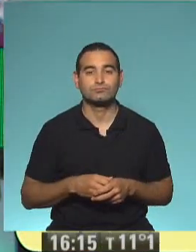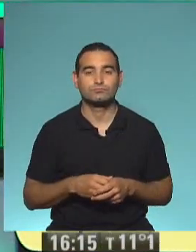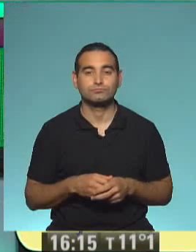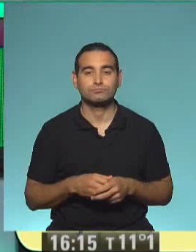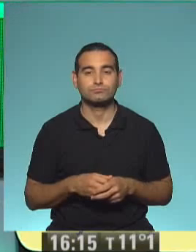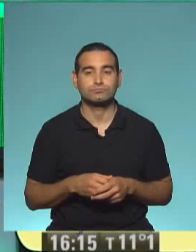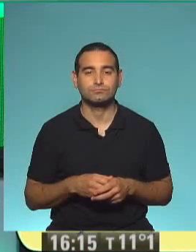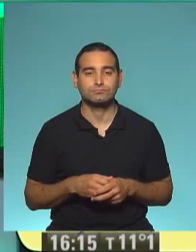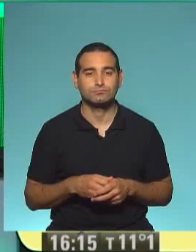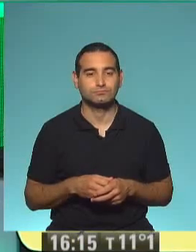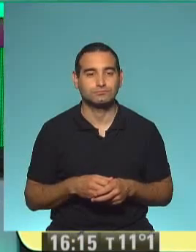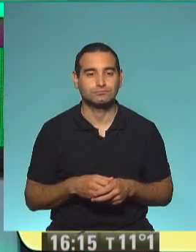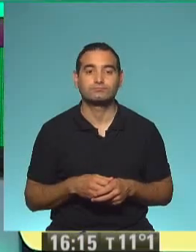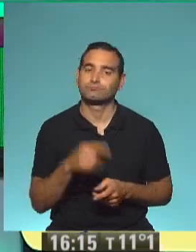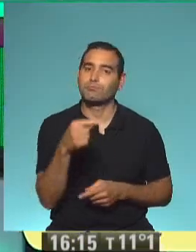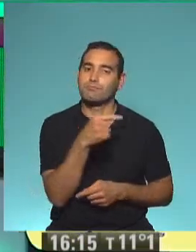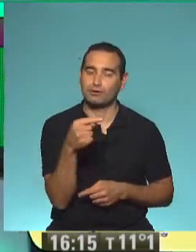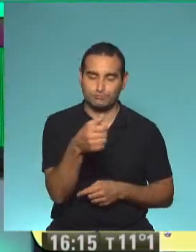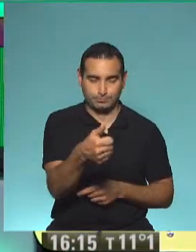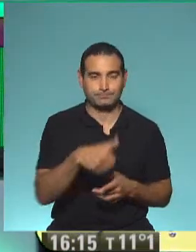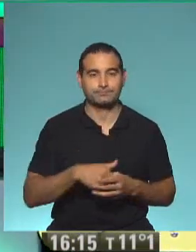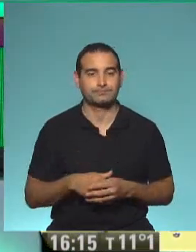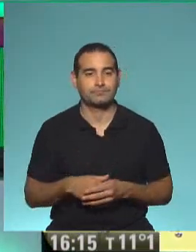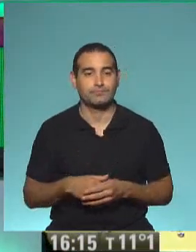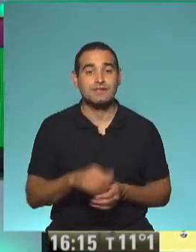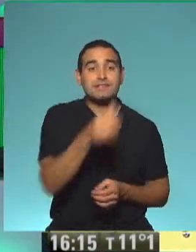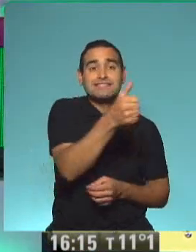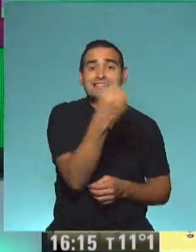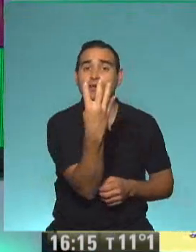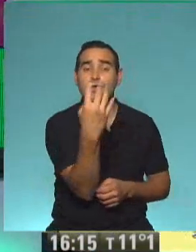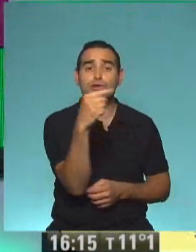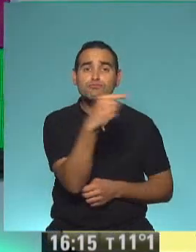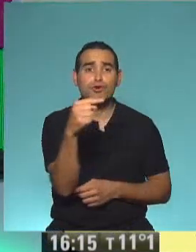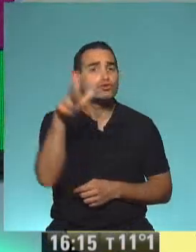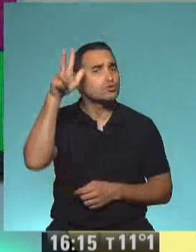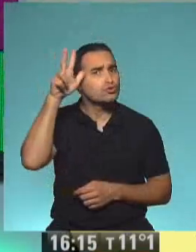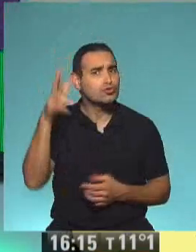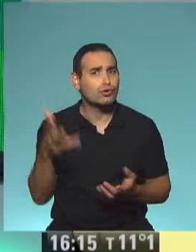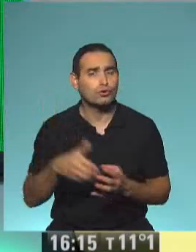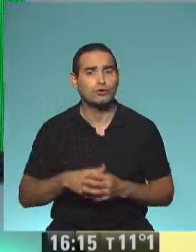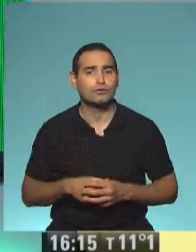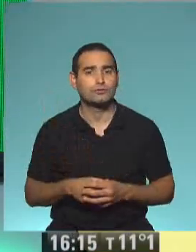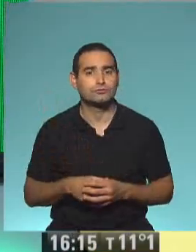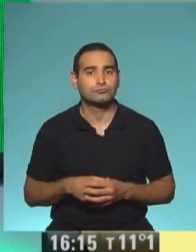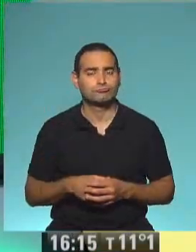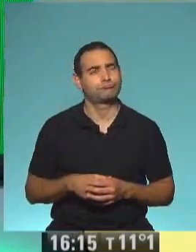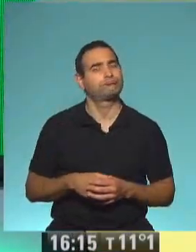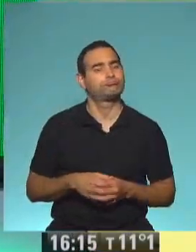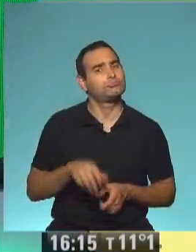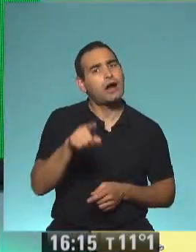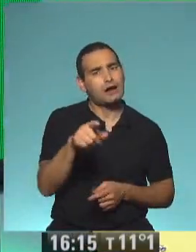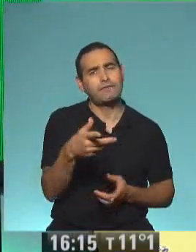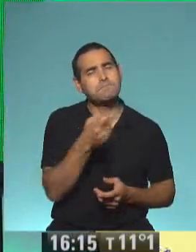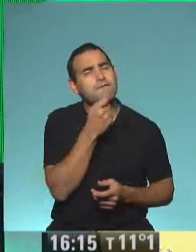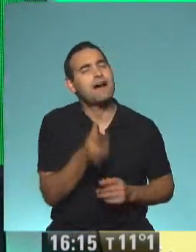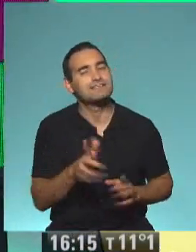Bien. que, no, me da menos. Me da menos. Bien. Y 64 menos 8. Y ahí es bastante